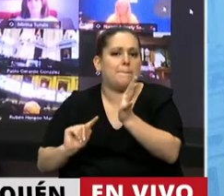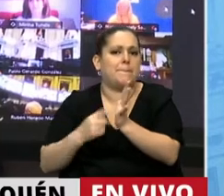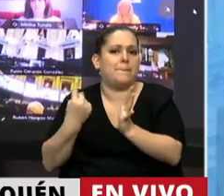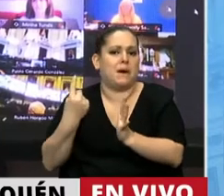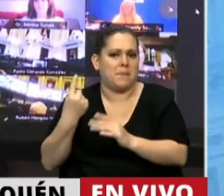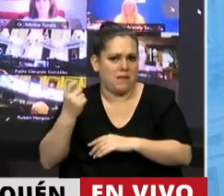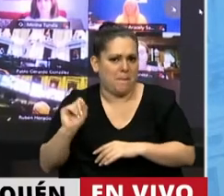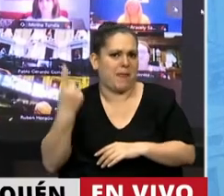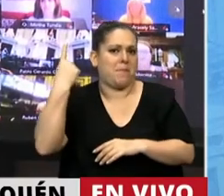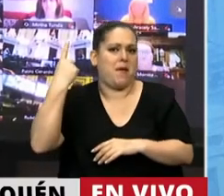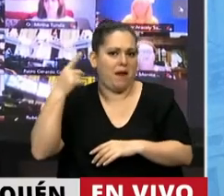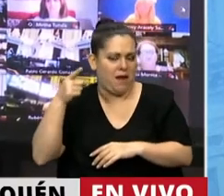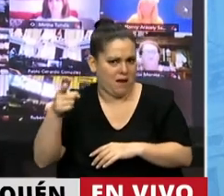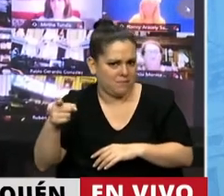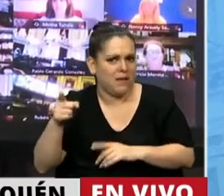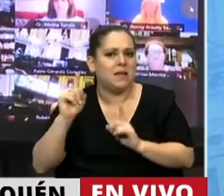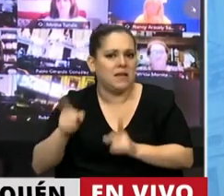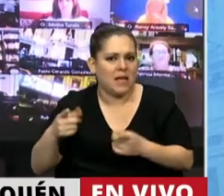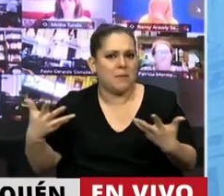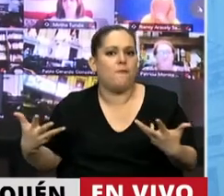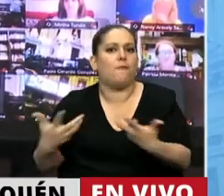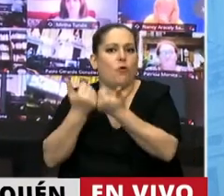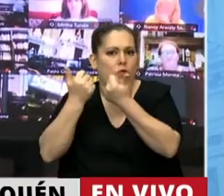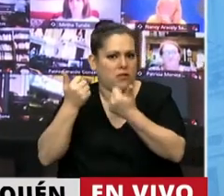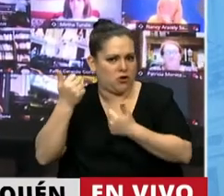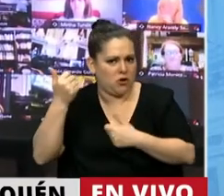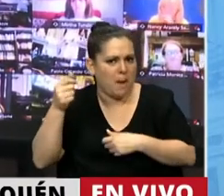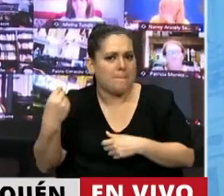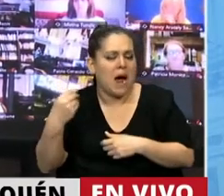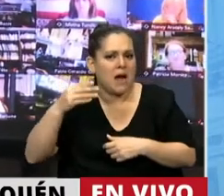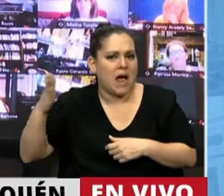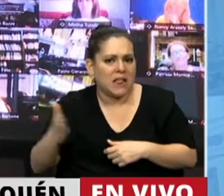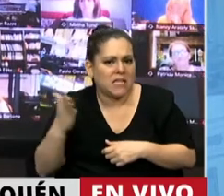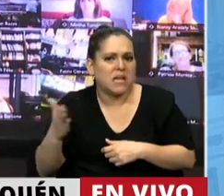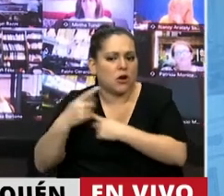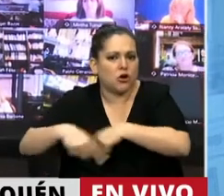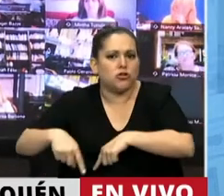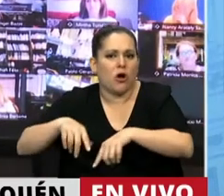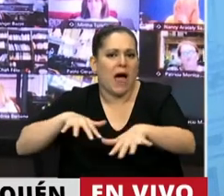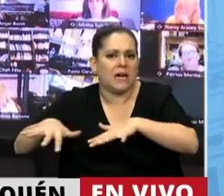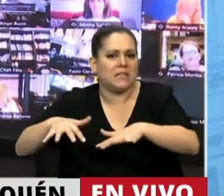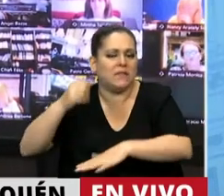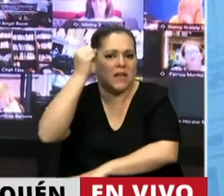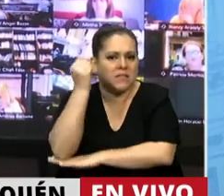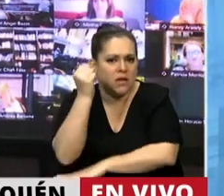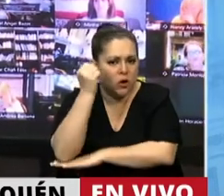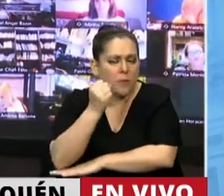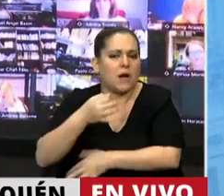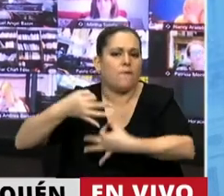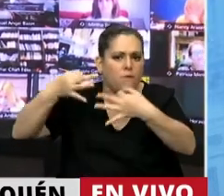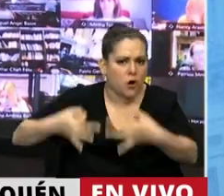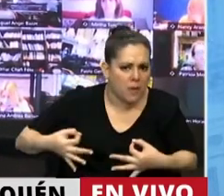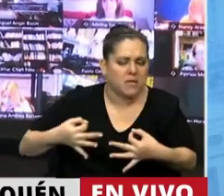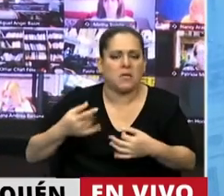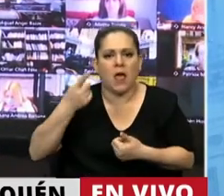provincial, sino que también fue fundacional para el desarrollo de las actividades económicas formalizadas